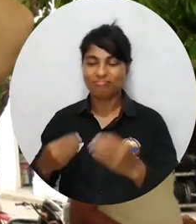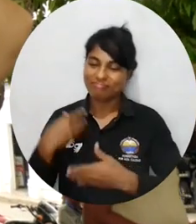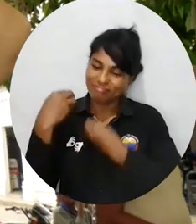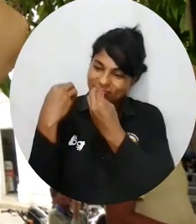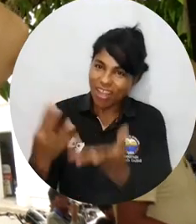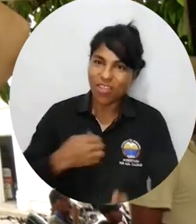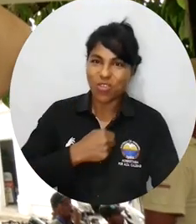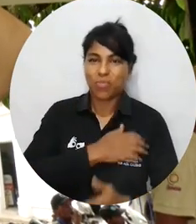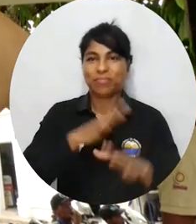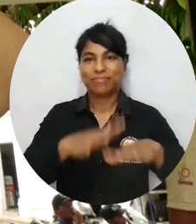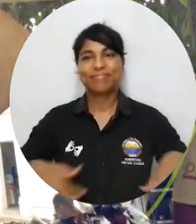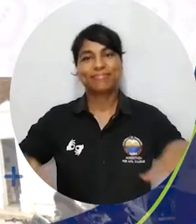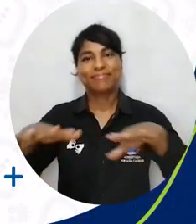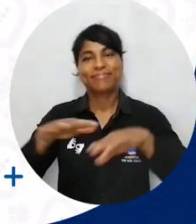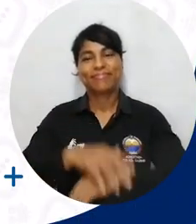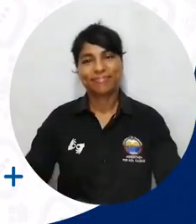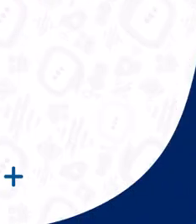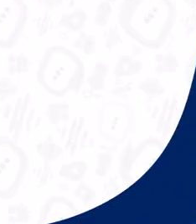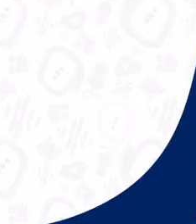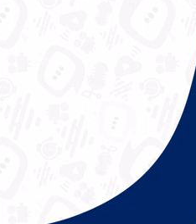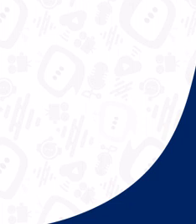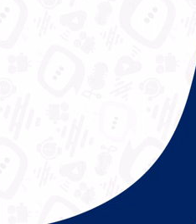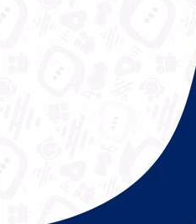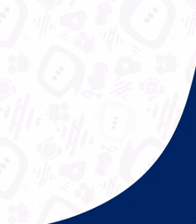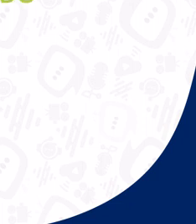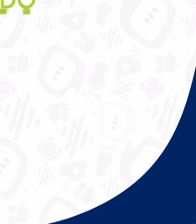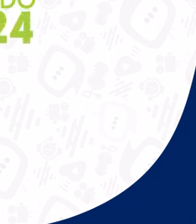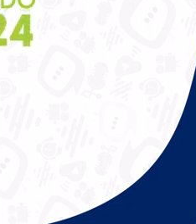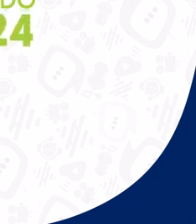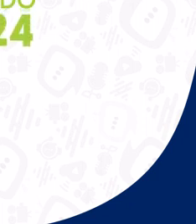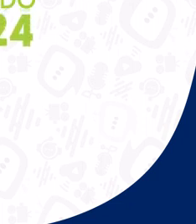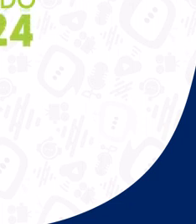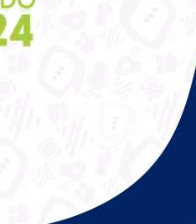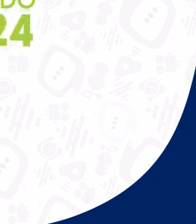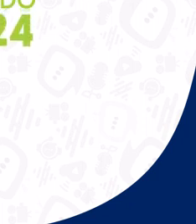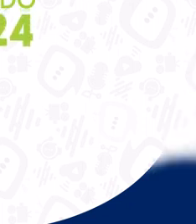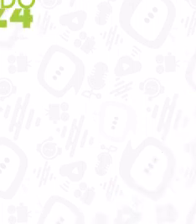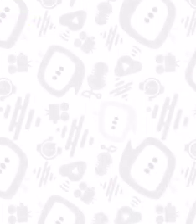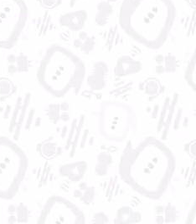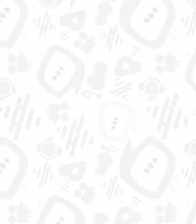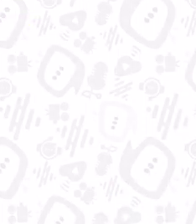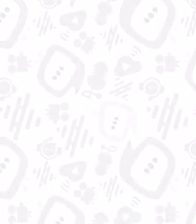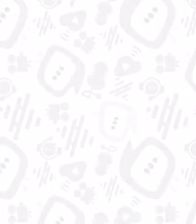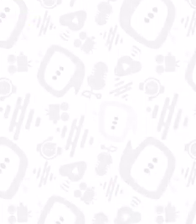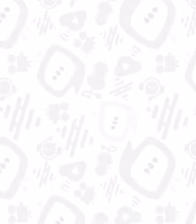con la generación de oportunidades para el territorio. Universidad del Magdalena, aún más incluyente e innovadora.